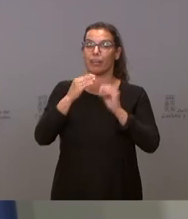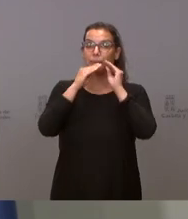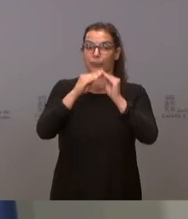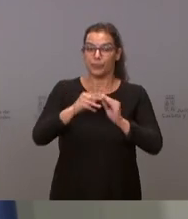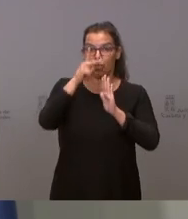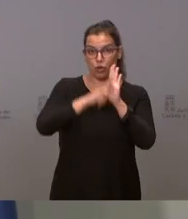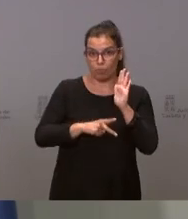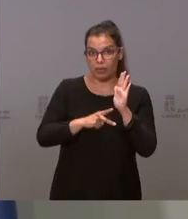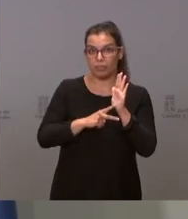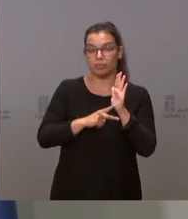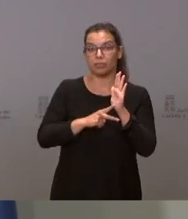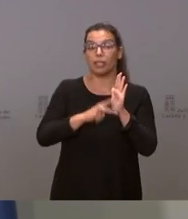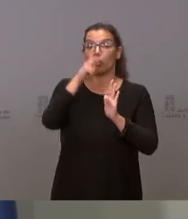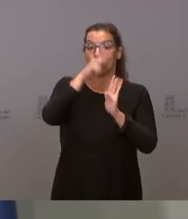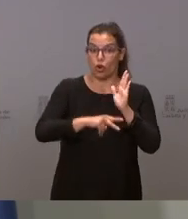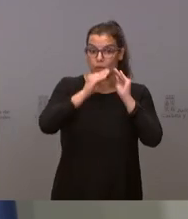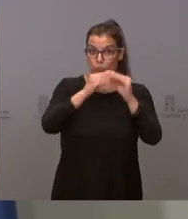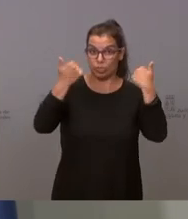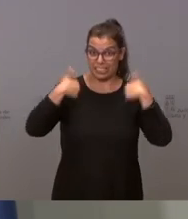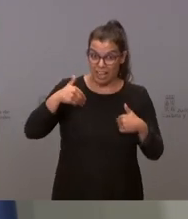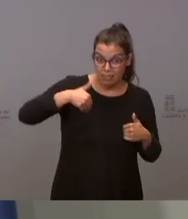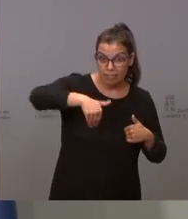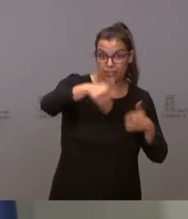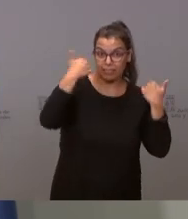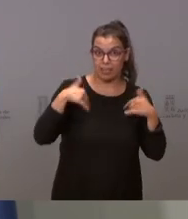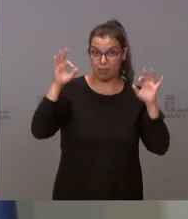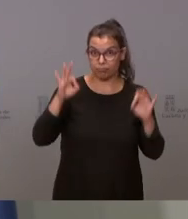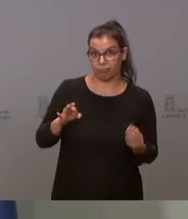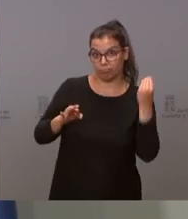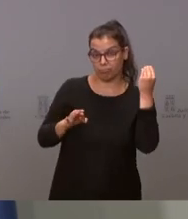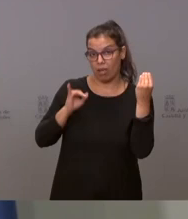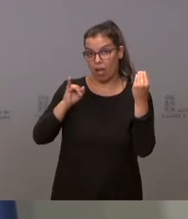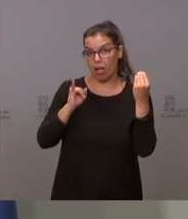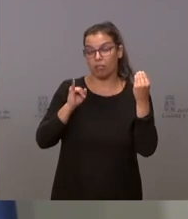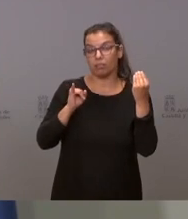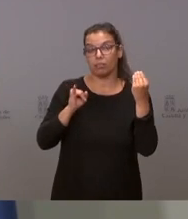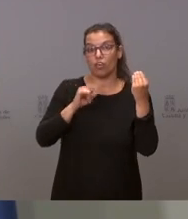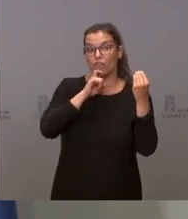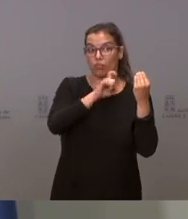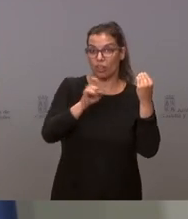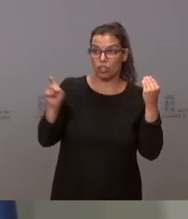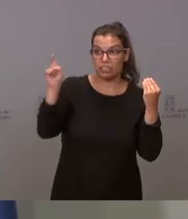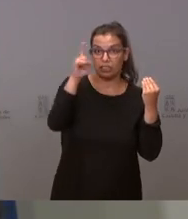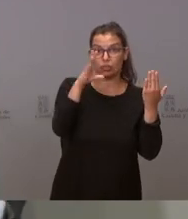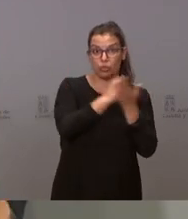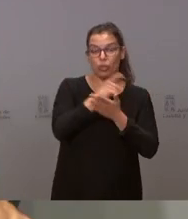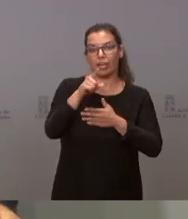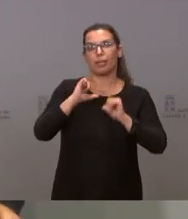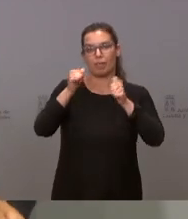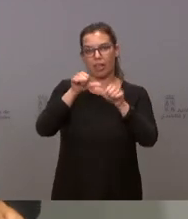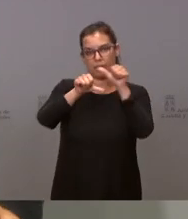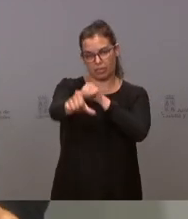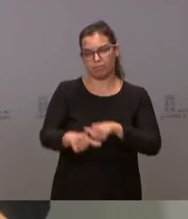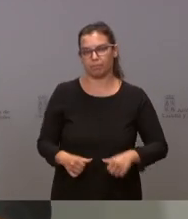estas normas. Una vez que estén elaboradas estas normas de funcionamiento en todas las fundaciones y entes públicos entrarán en vigor.